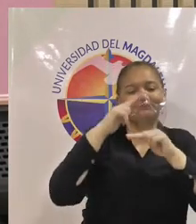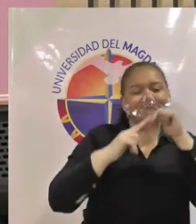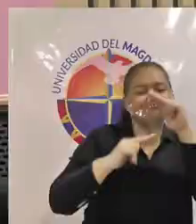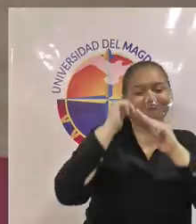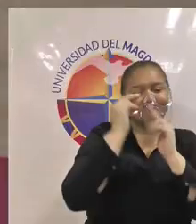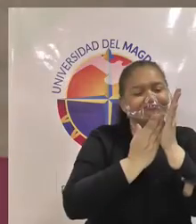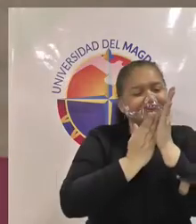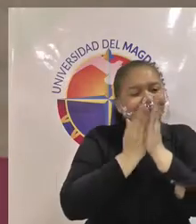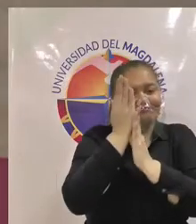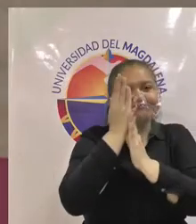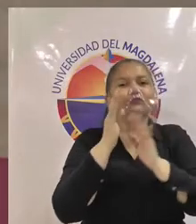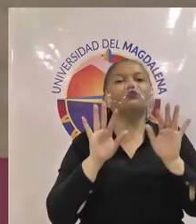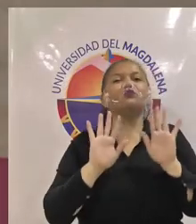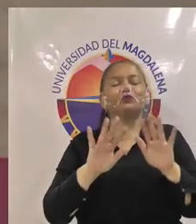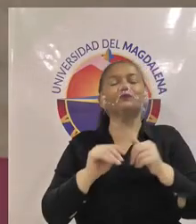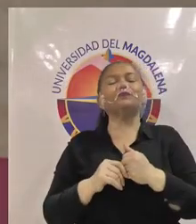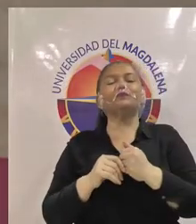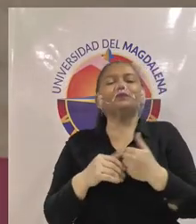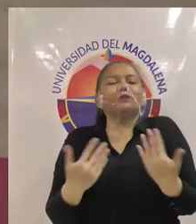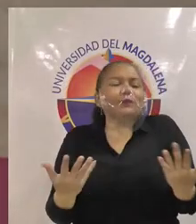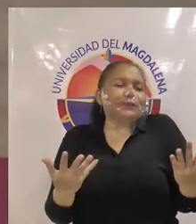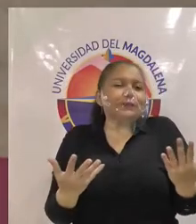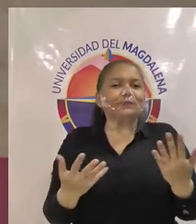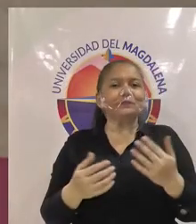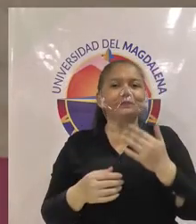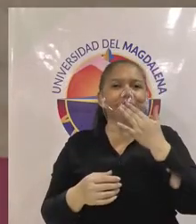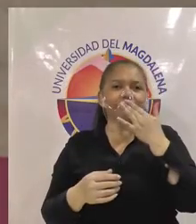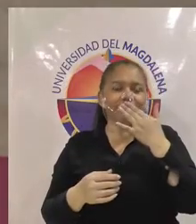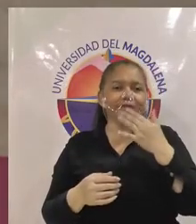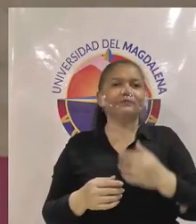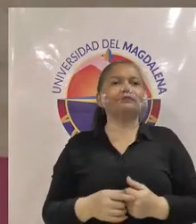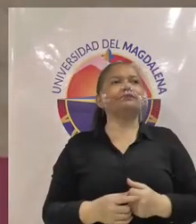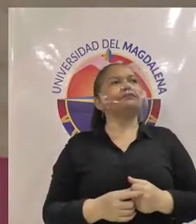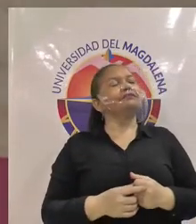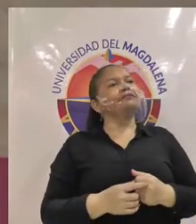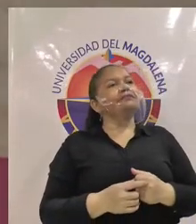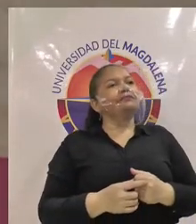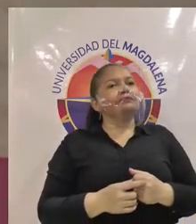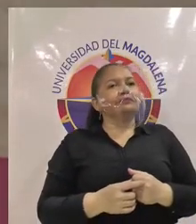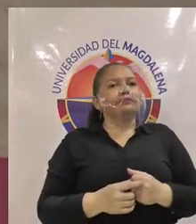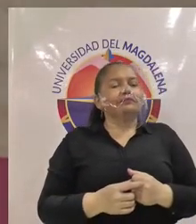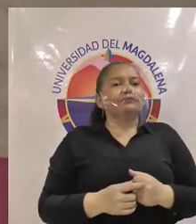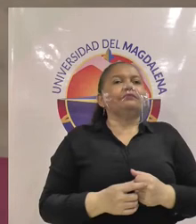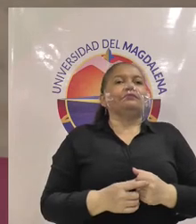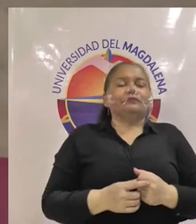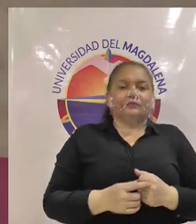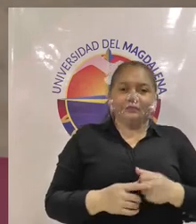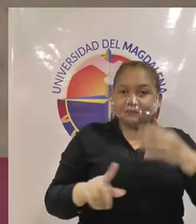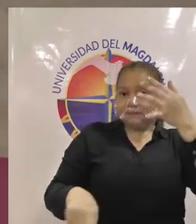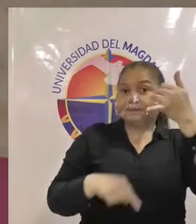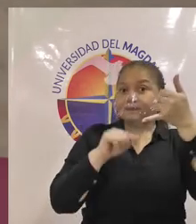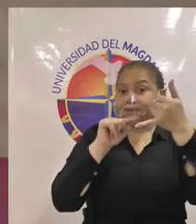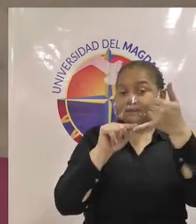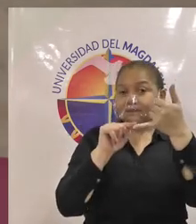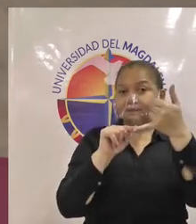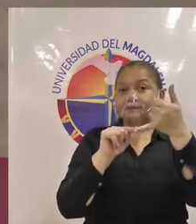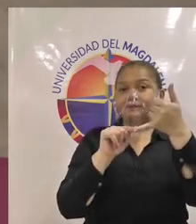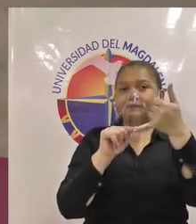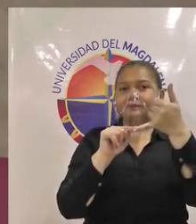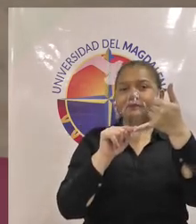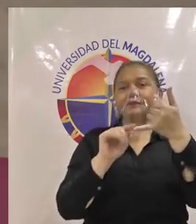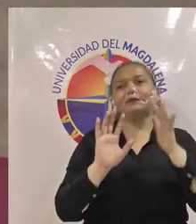bueno en este quinto punto eh quiero dar a conocer ante toda la comunidad de que